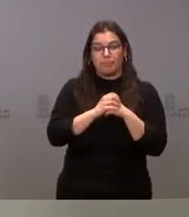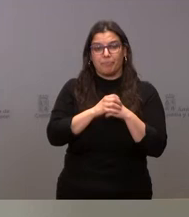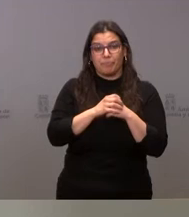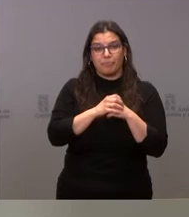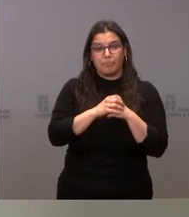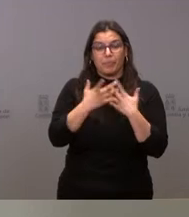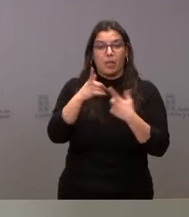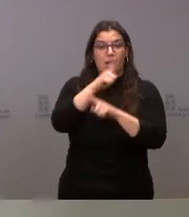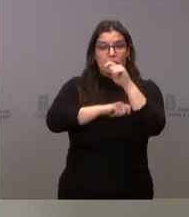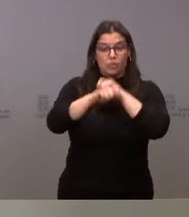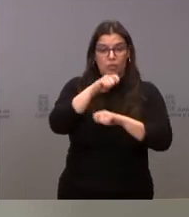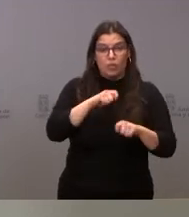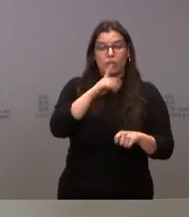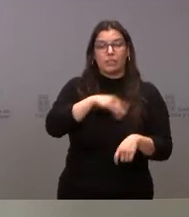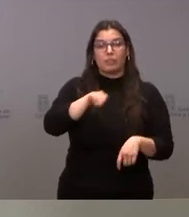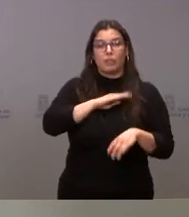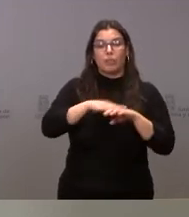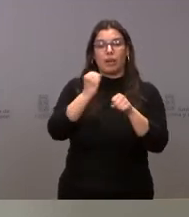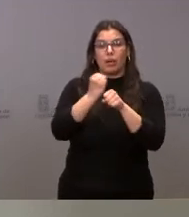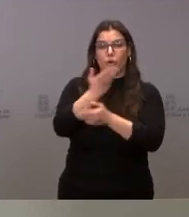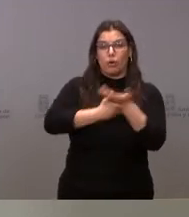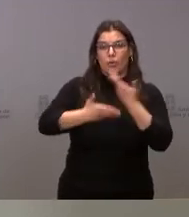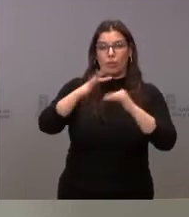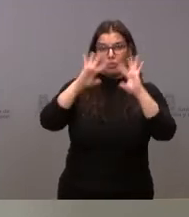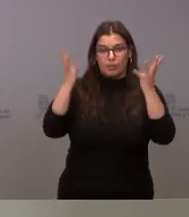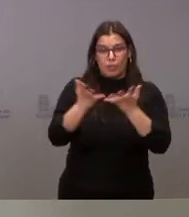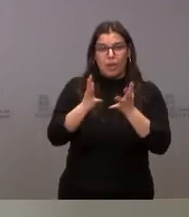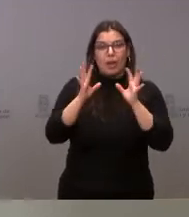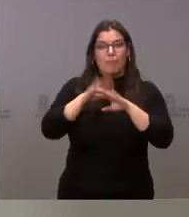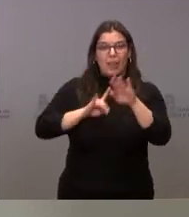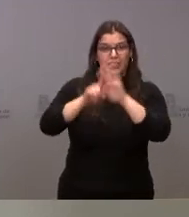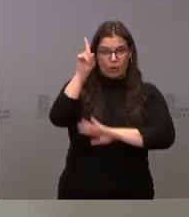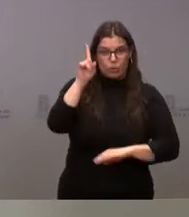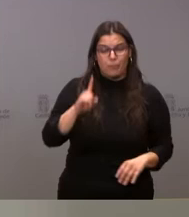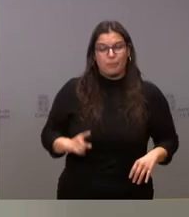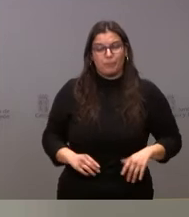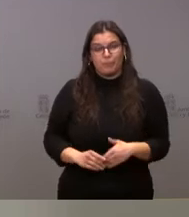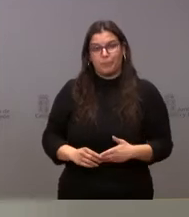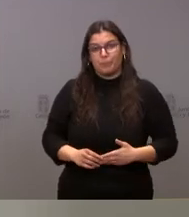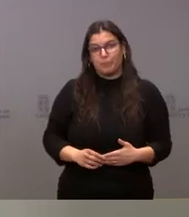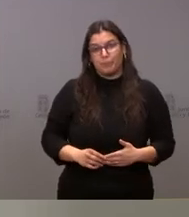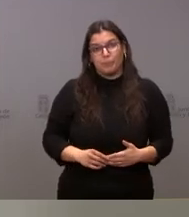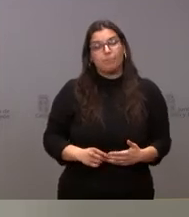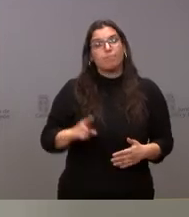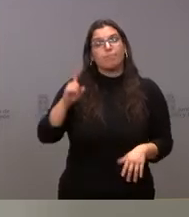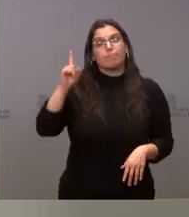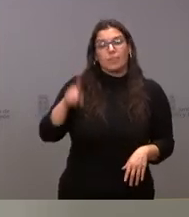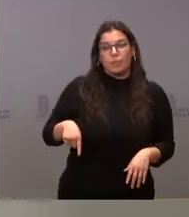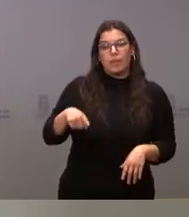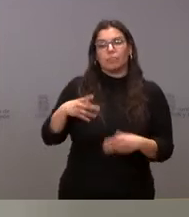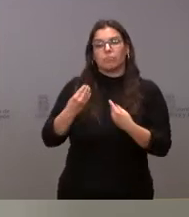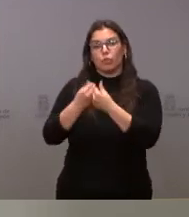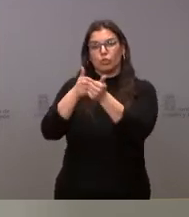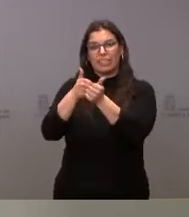la Asociación Española para la Cooperación Internacional al Desarrollo, y también con la Secretaría